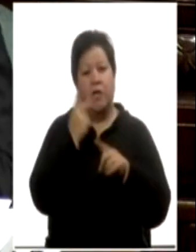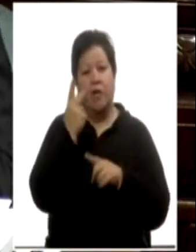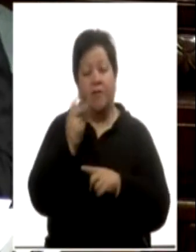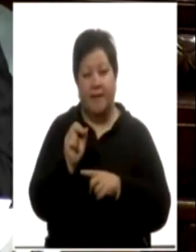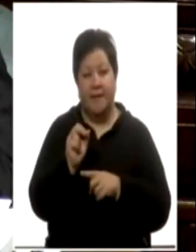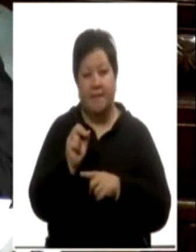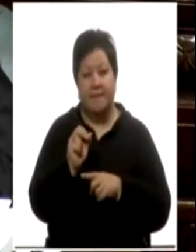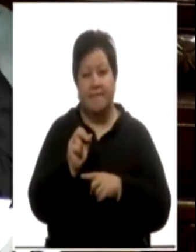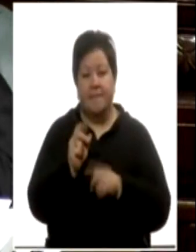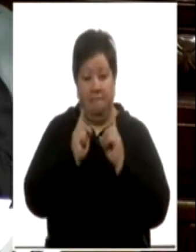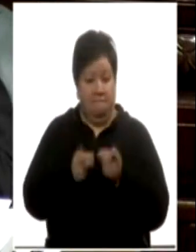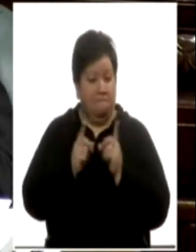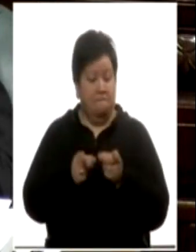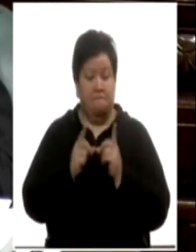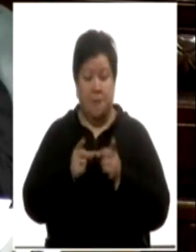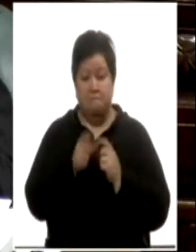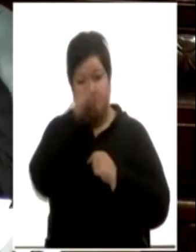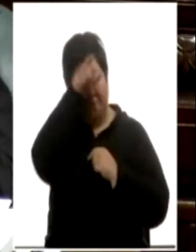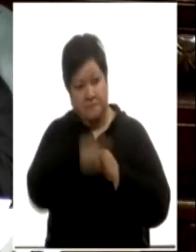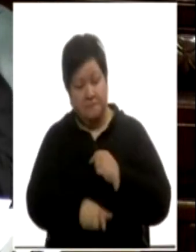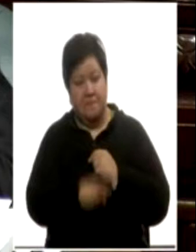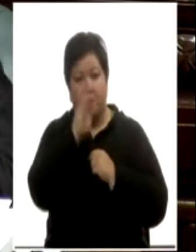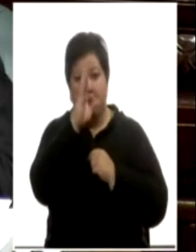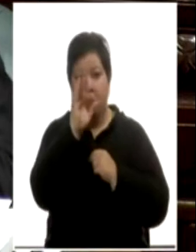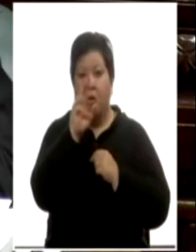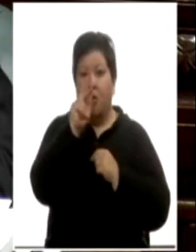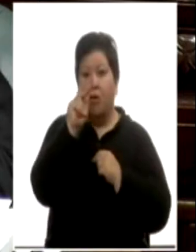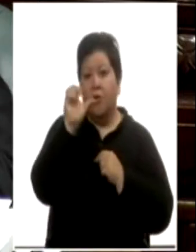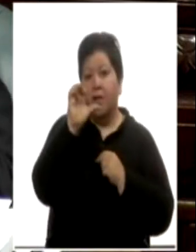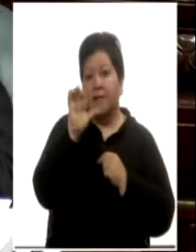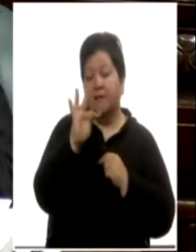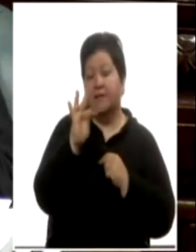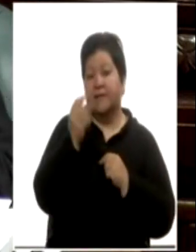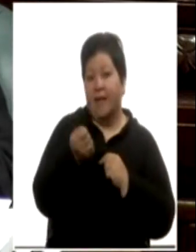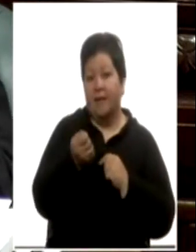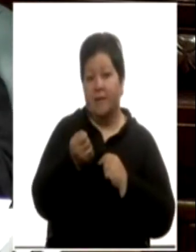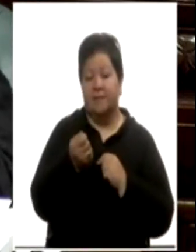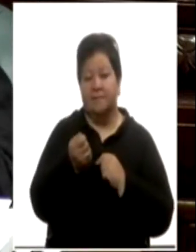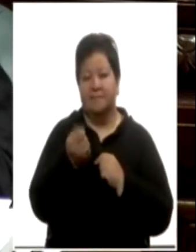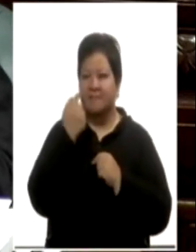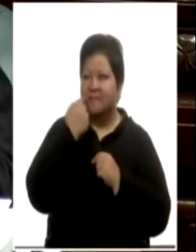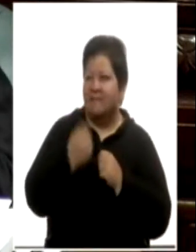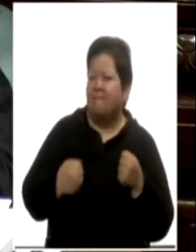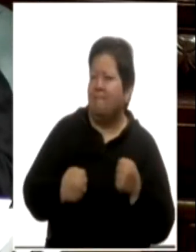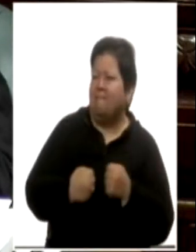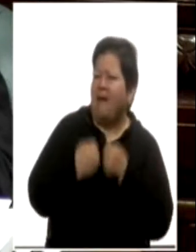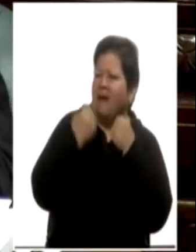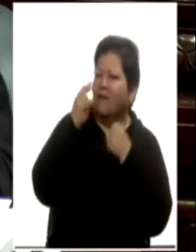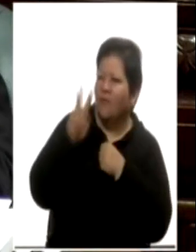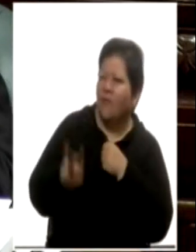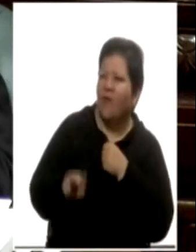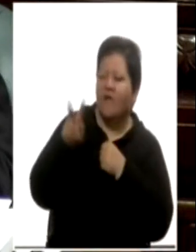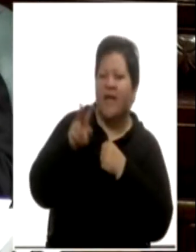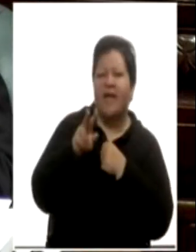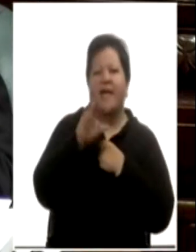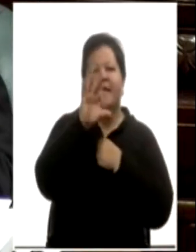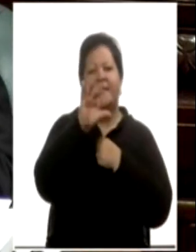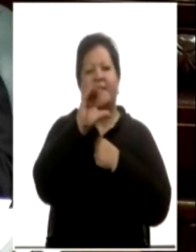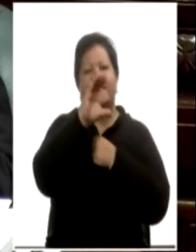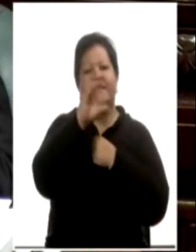El propio Podestá acusa impacto de la obra de Calder y Moore cuando las observa en una